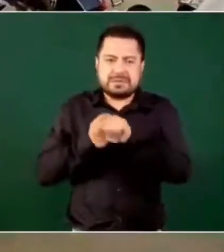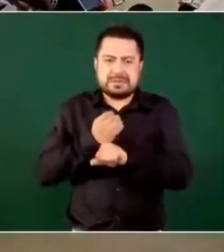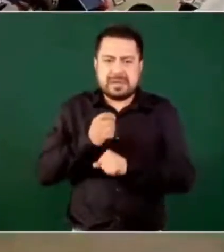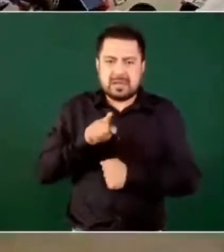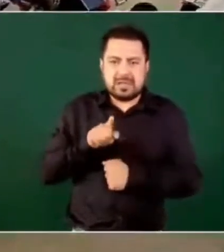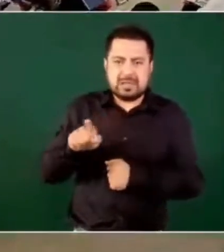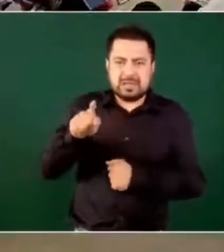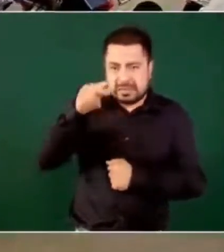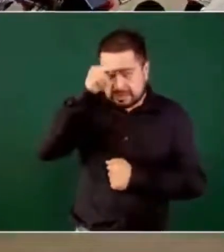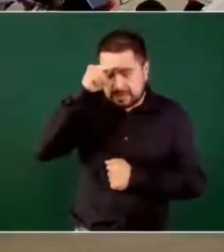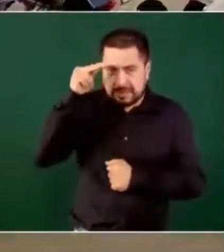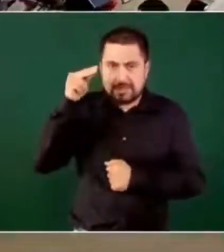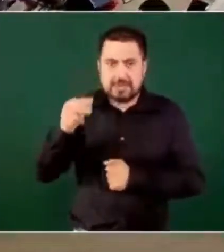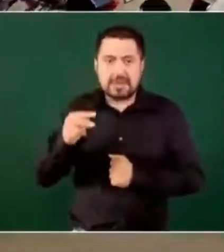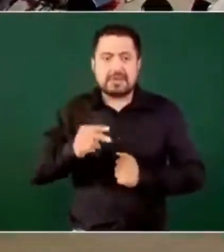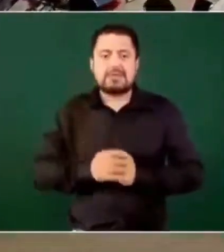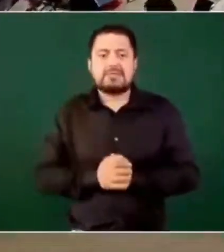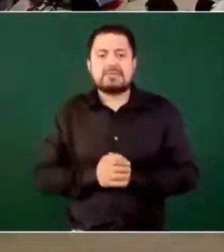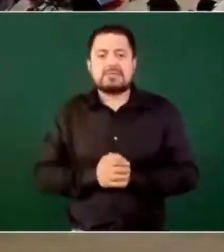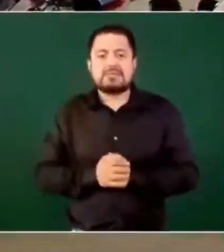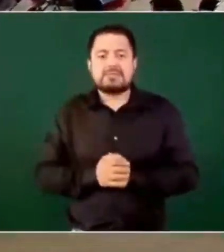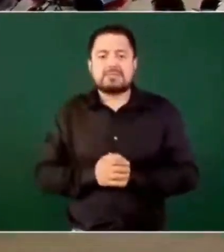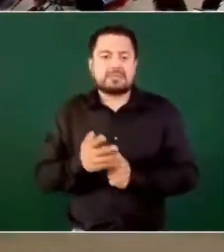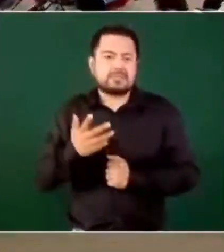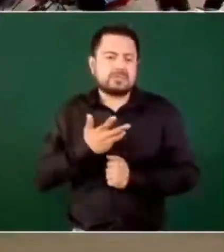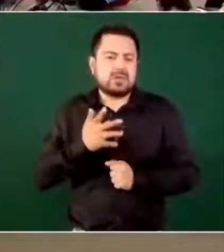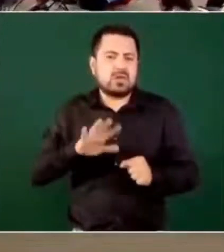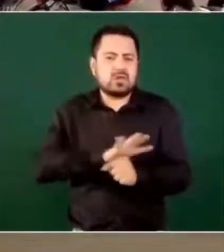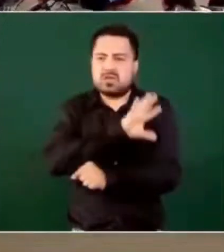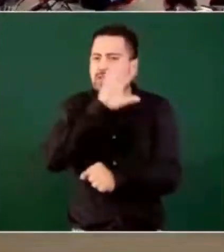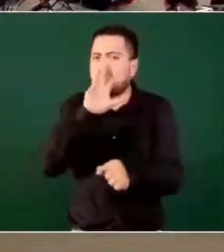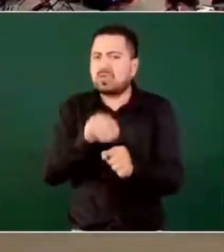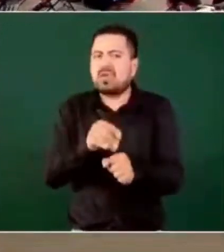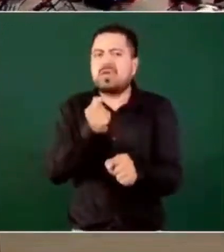y tiene toda la información.